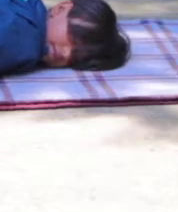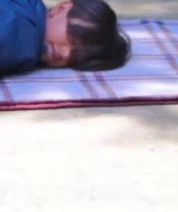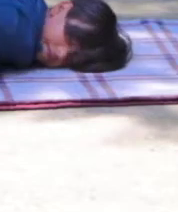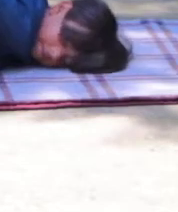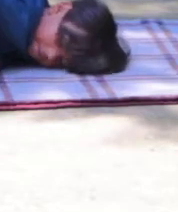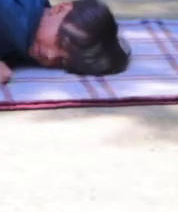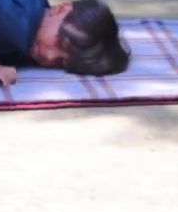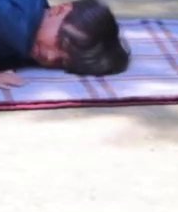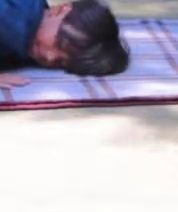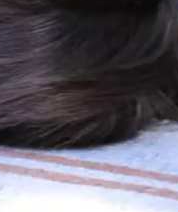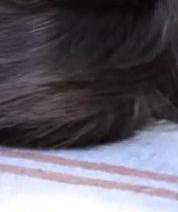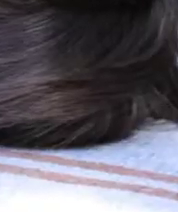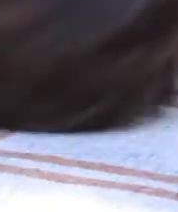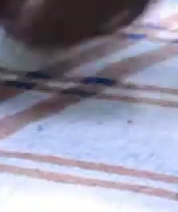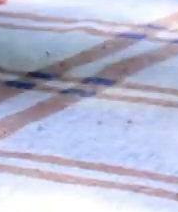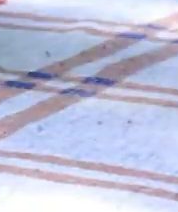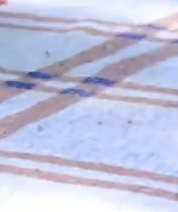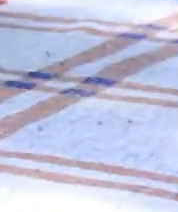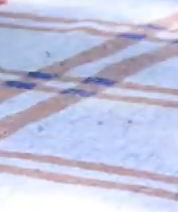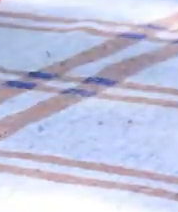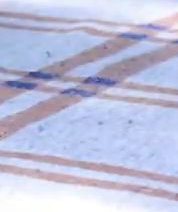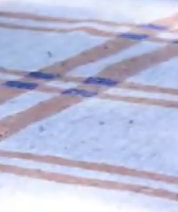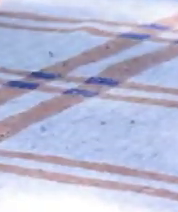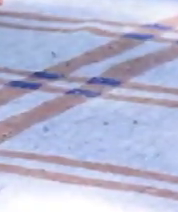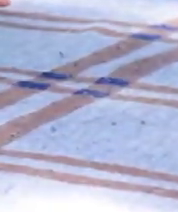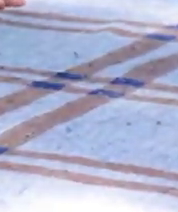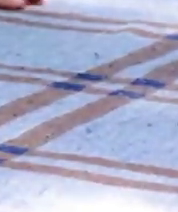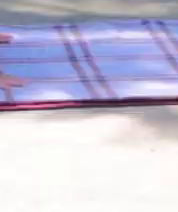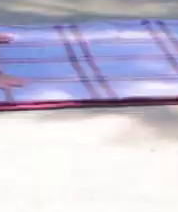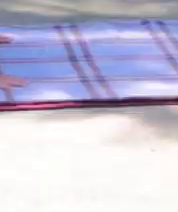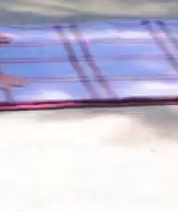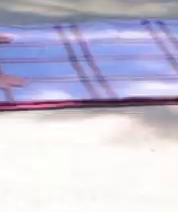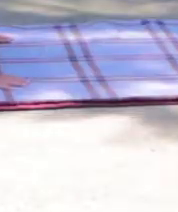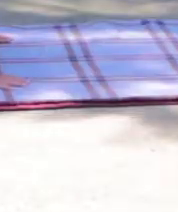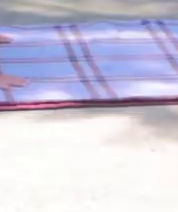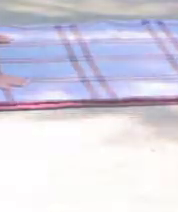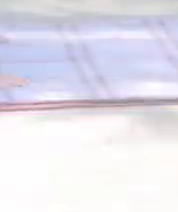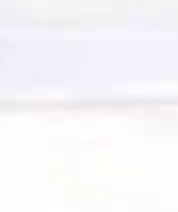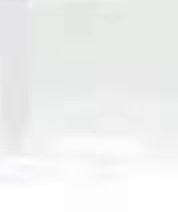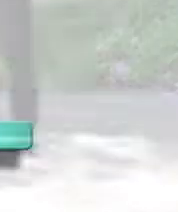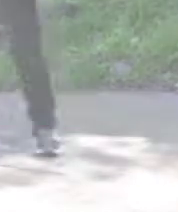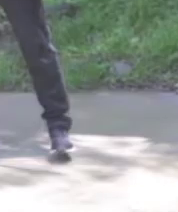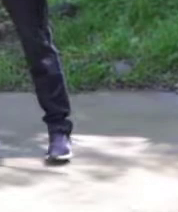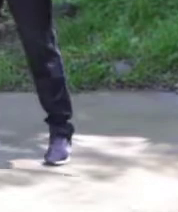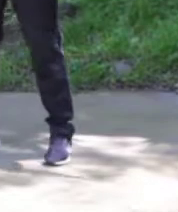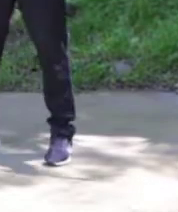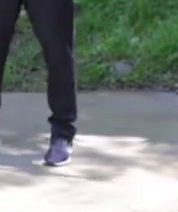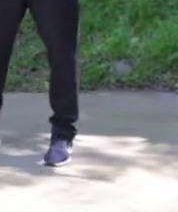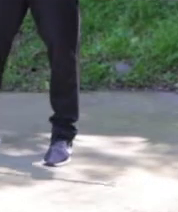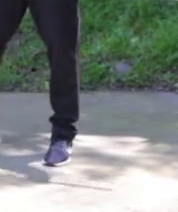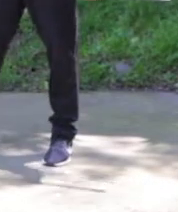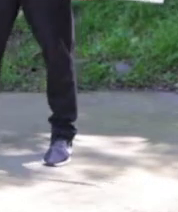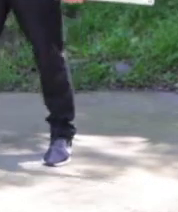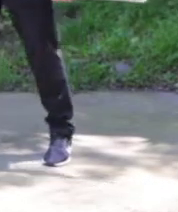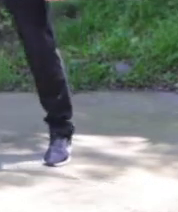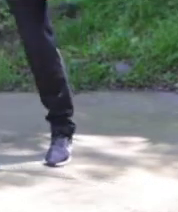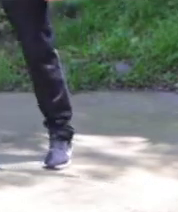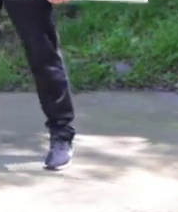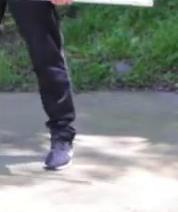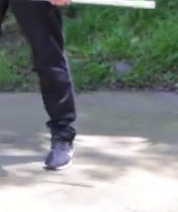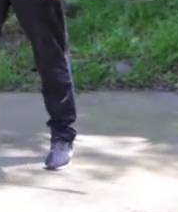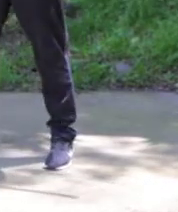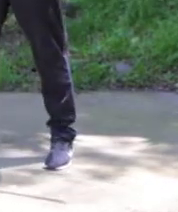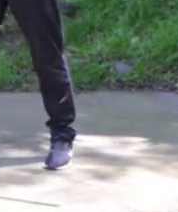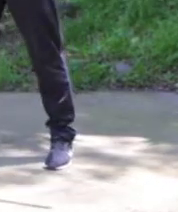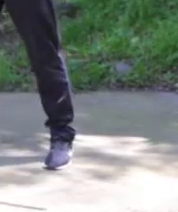nuevamente para hacer el ejercicio. Extendemos brazos y trabajamos. Ok, vamos a trabajar hombro.